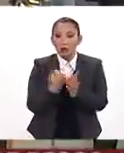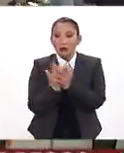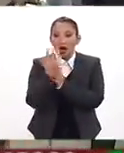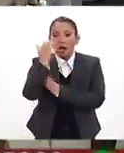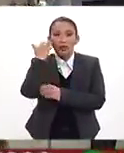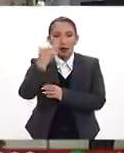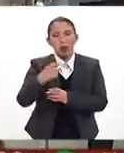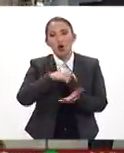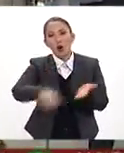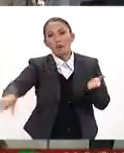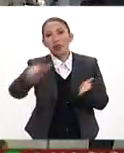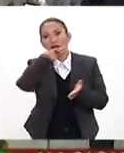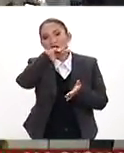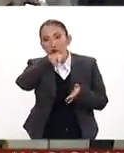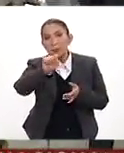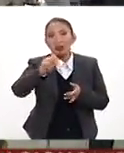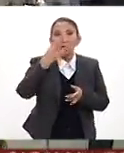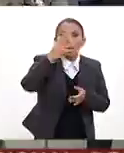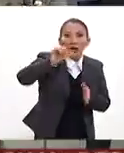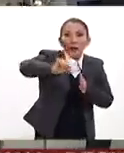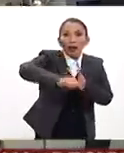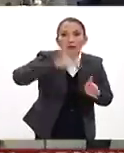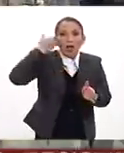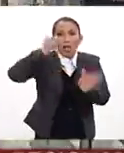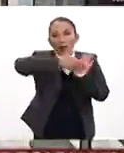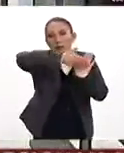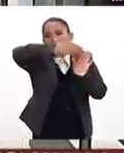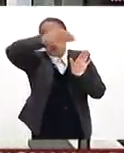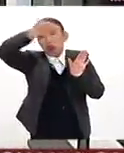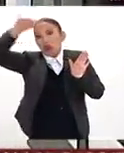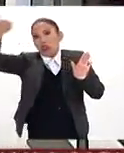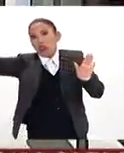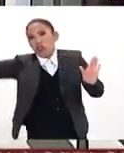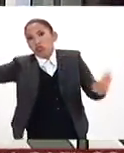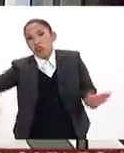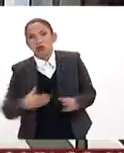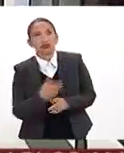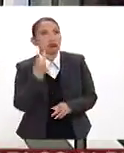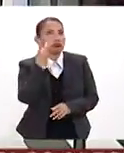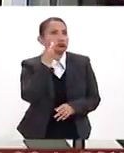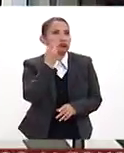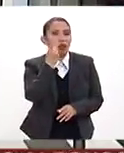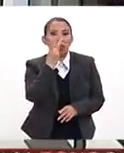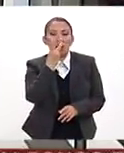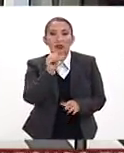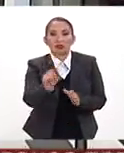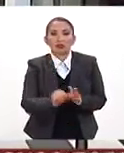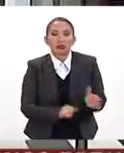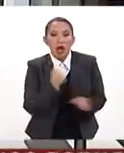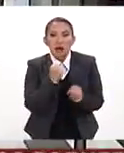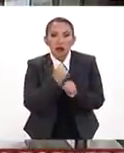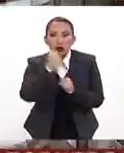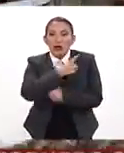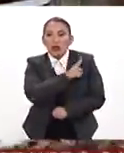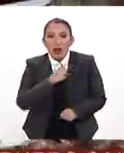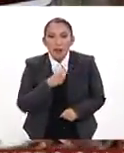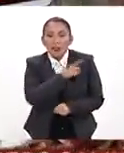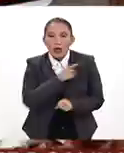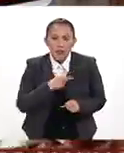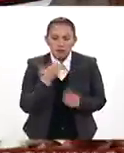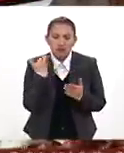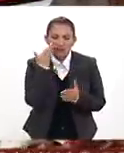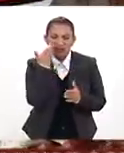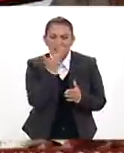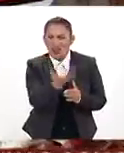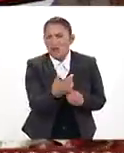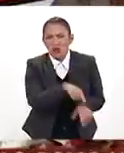tiempo. Hay personas que compran a 18, 24 meses. sea, todavía se están endeudando para dentro de uno o dos buen fines y van a seguir debiendo lo que se están comprando